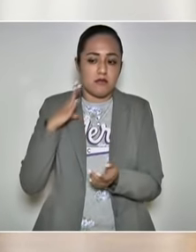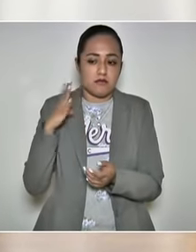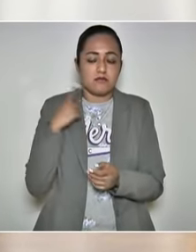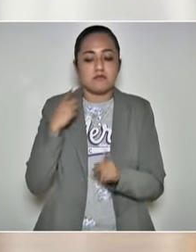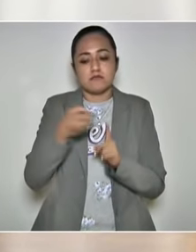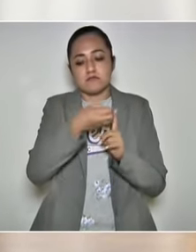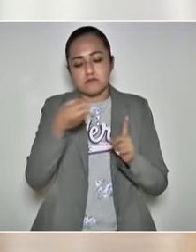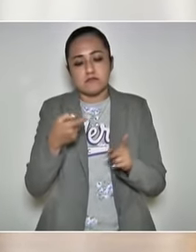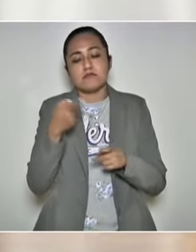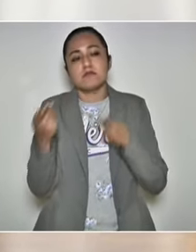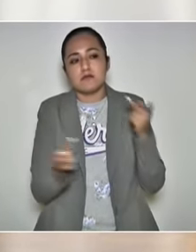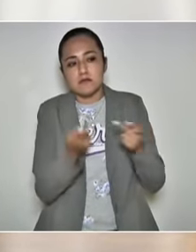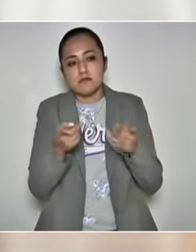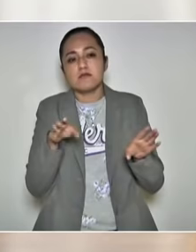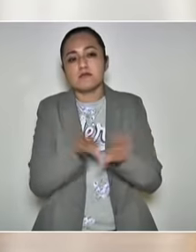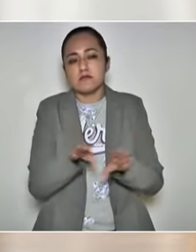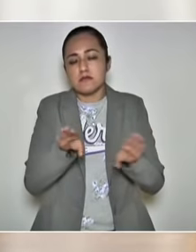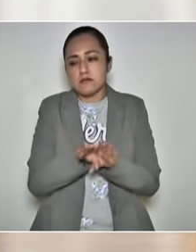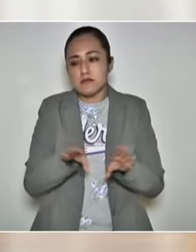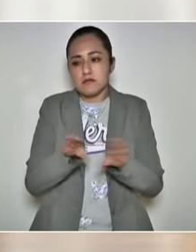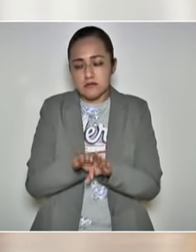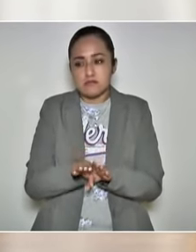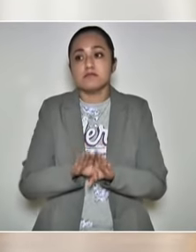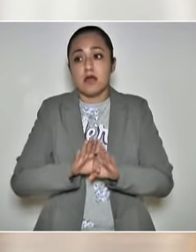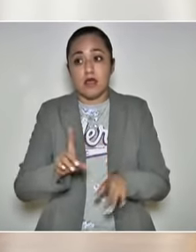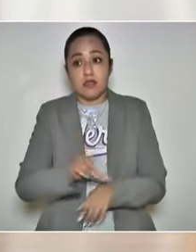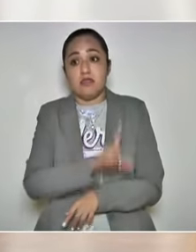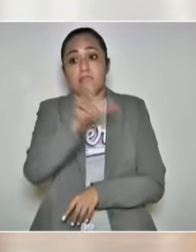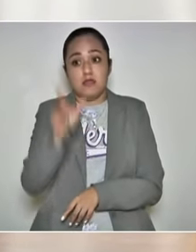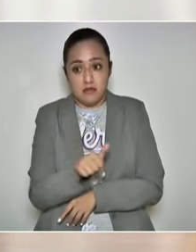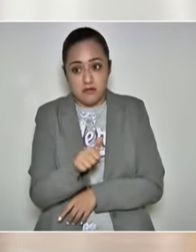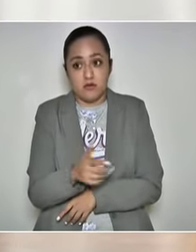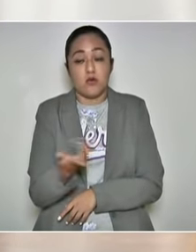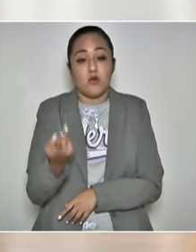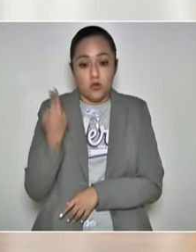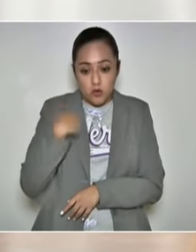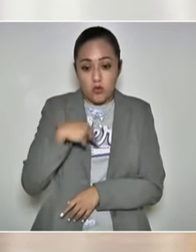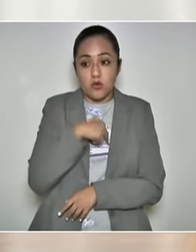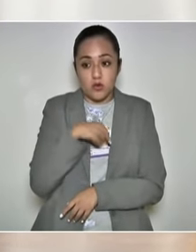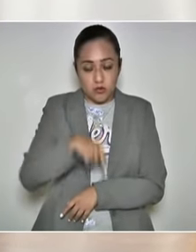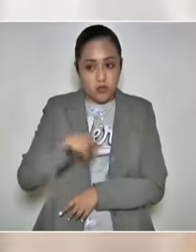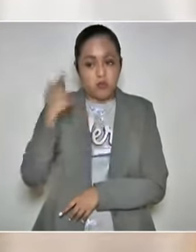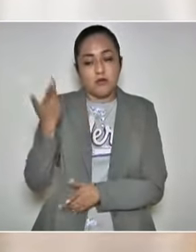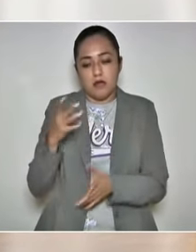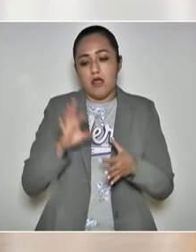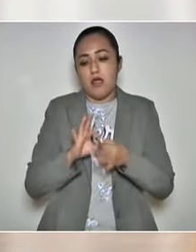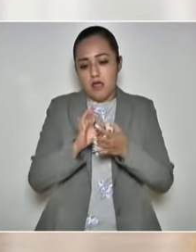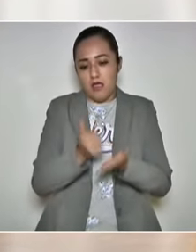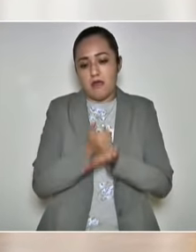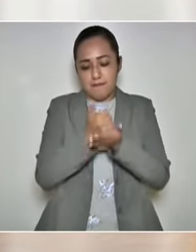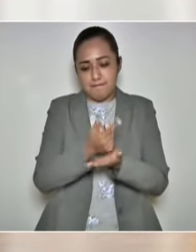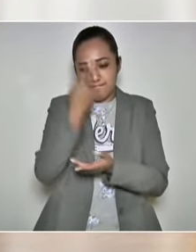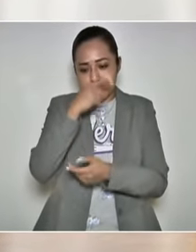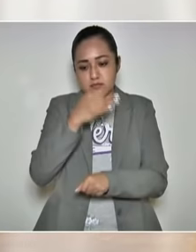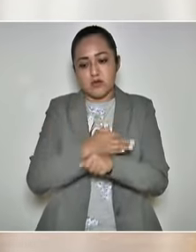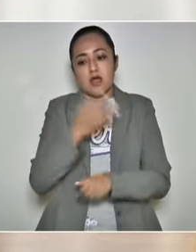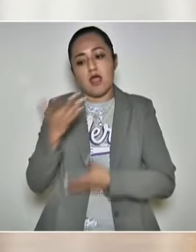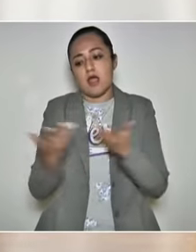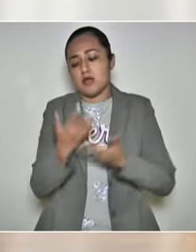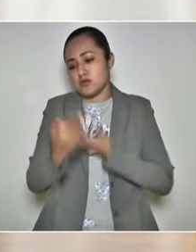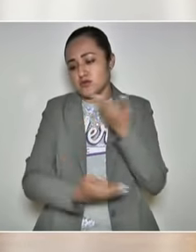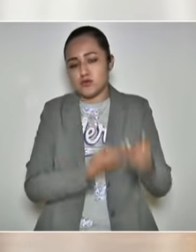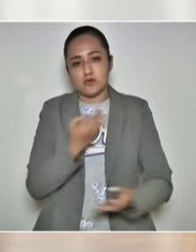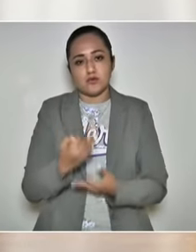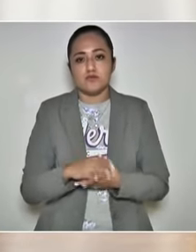que organizar las consultas y desde luego que nosotros colaboraremos para que se lleven a cabo las